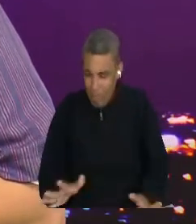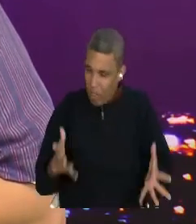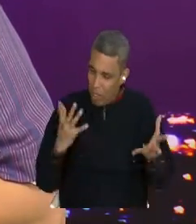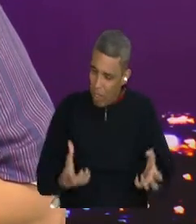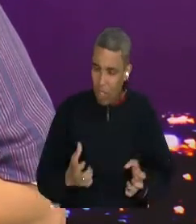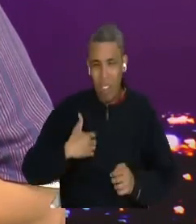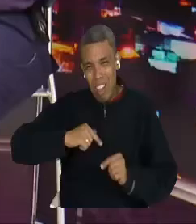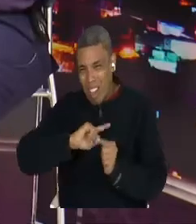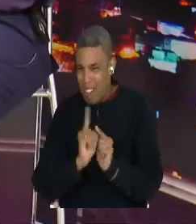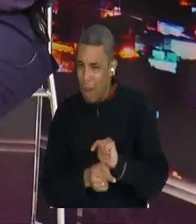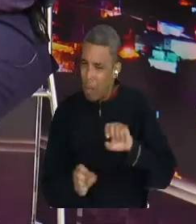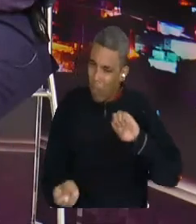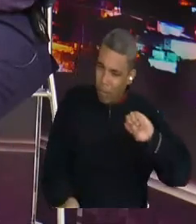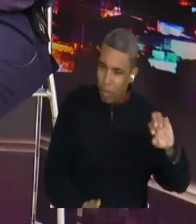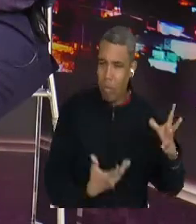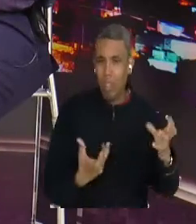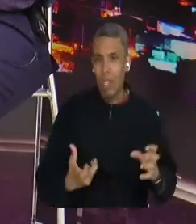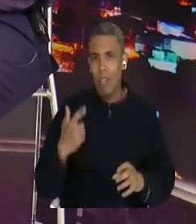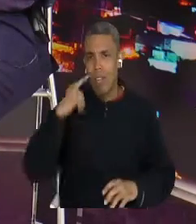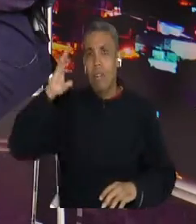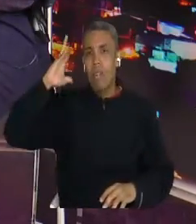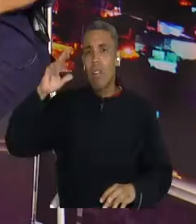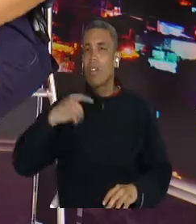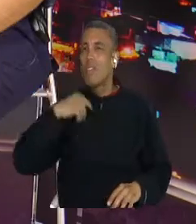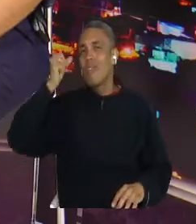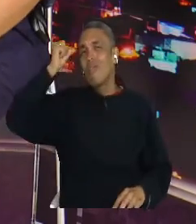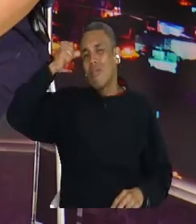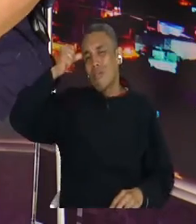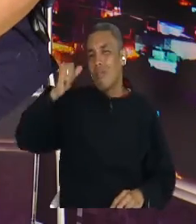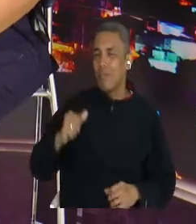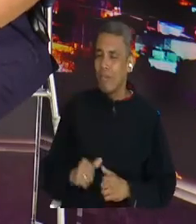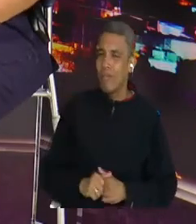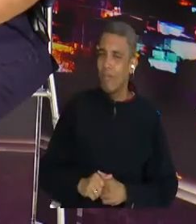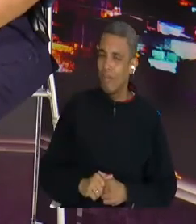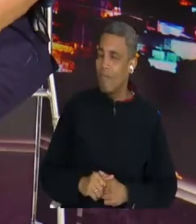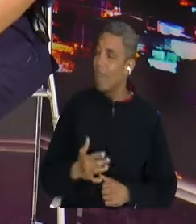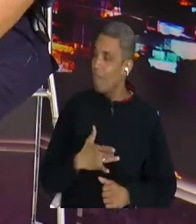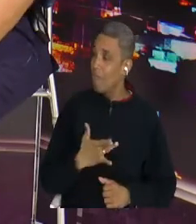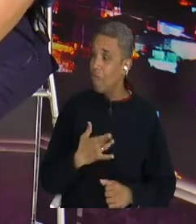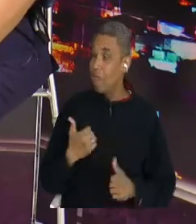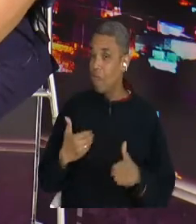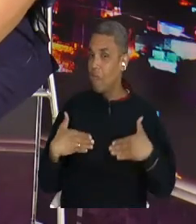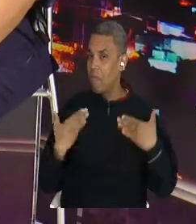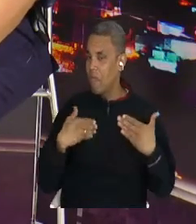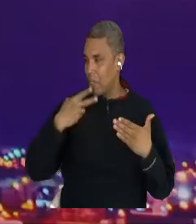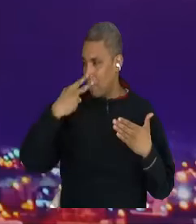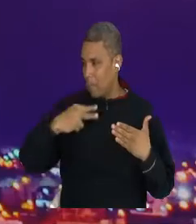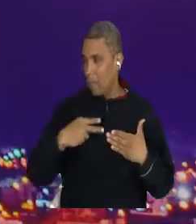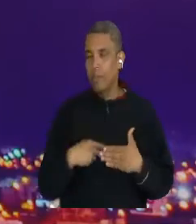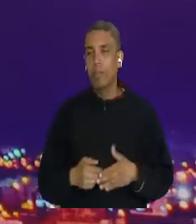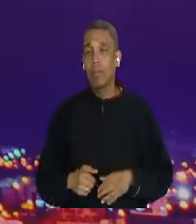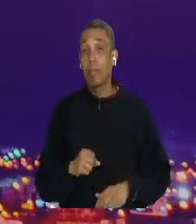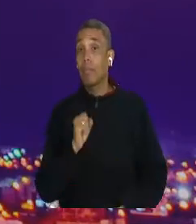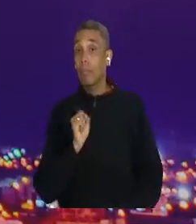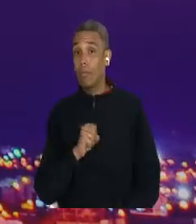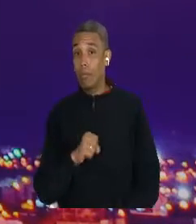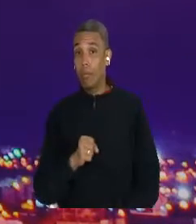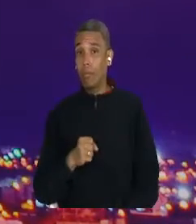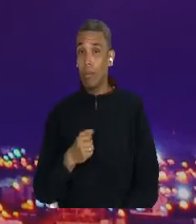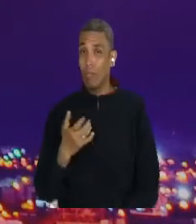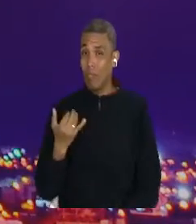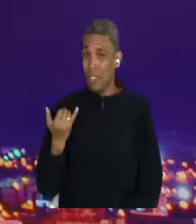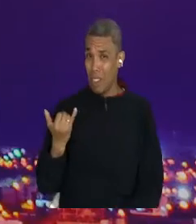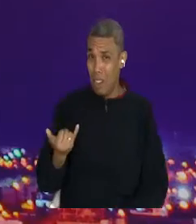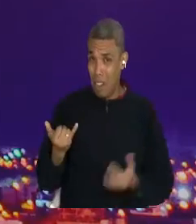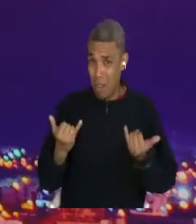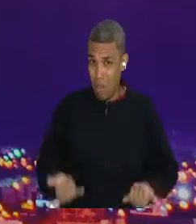generaciones venideras. Creo que hoy en día hay que pensar en las próximas generaciones. Los jóvenes somos la generación